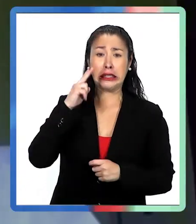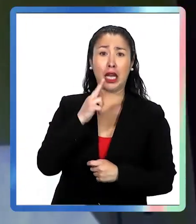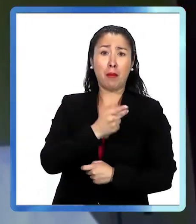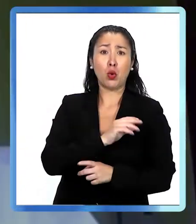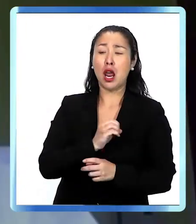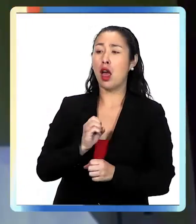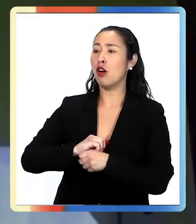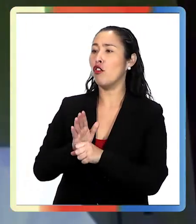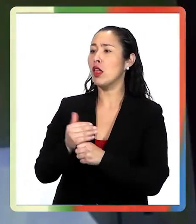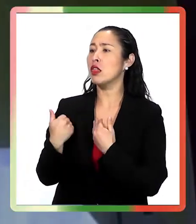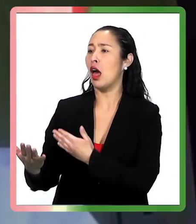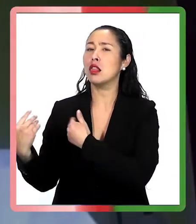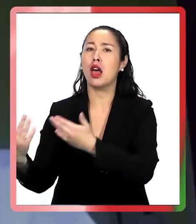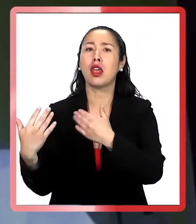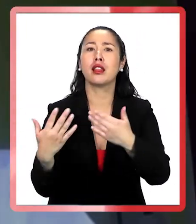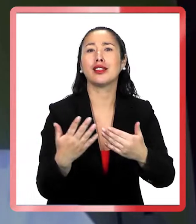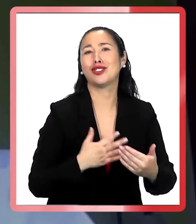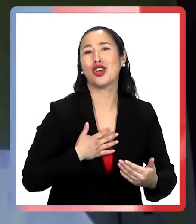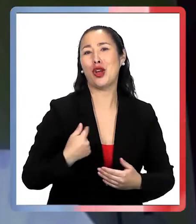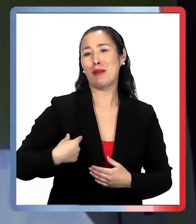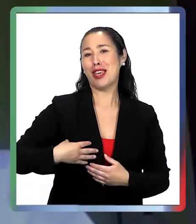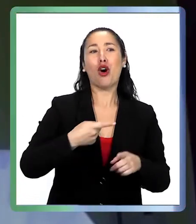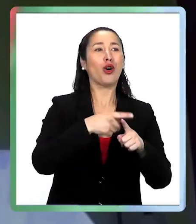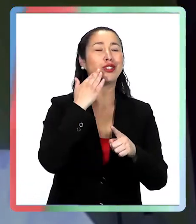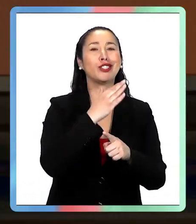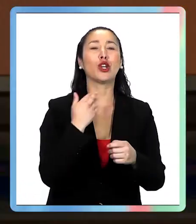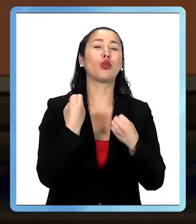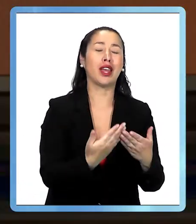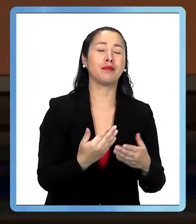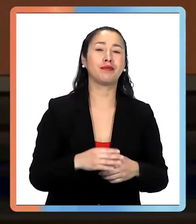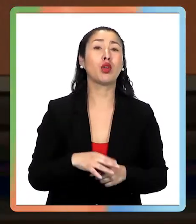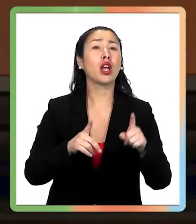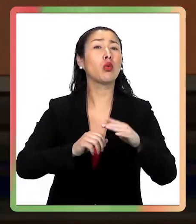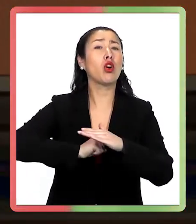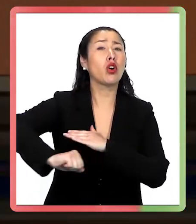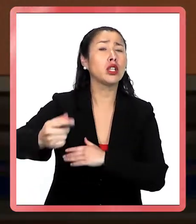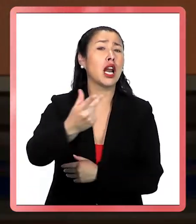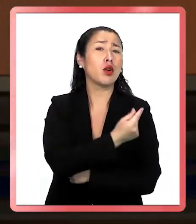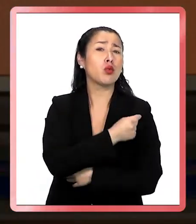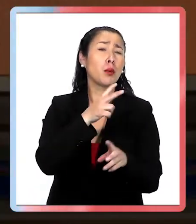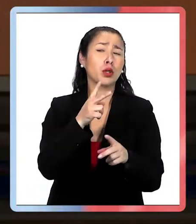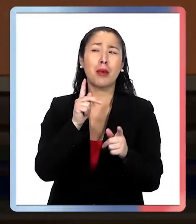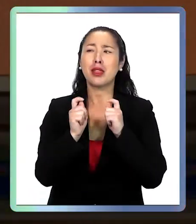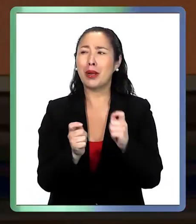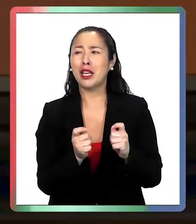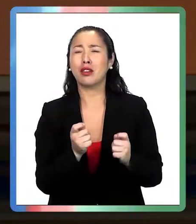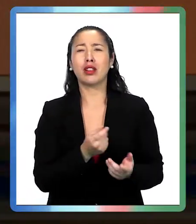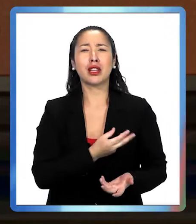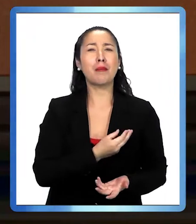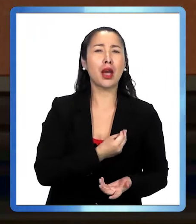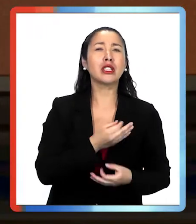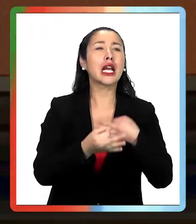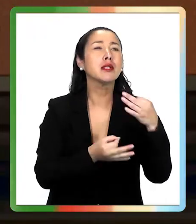sobre todo, a mis niñas que están en el colegio. Pero hay varias personas que son antivacunas por un tema de riesgo, de